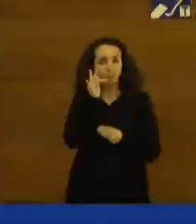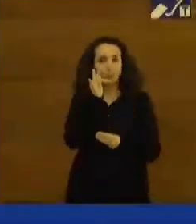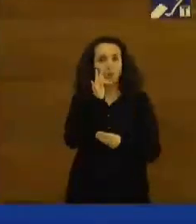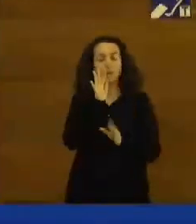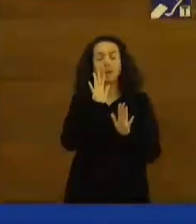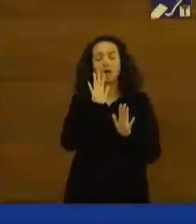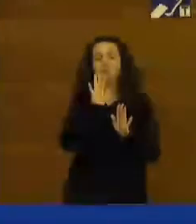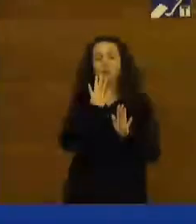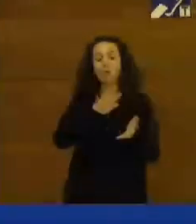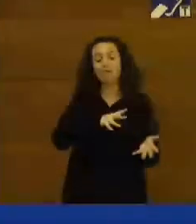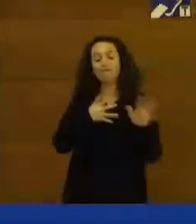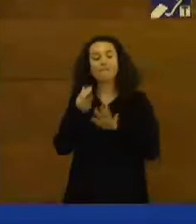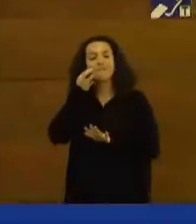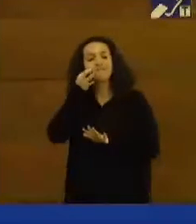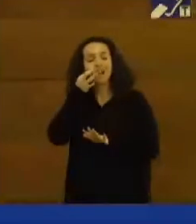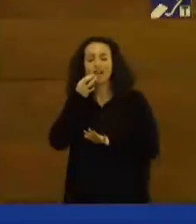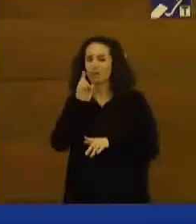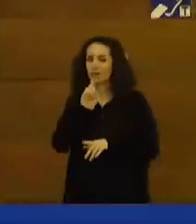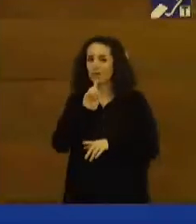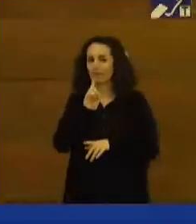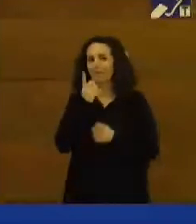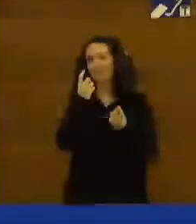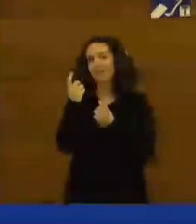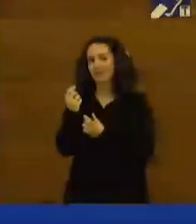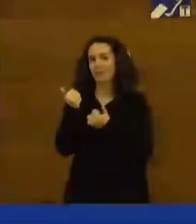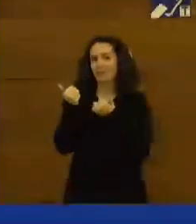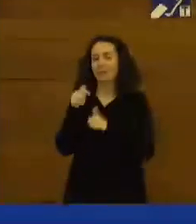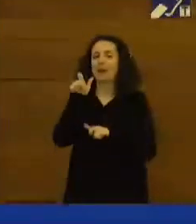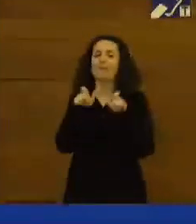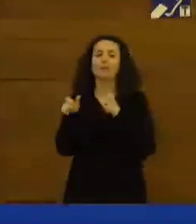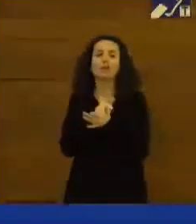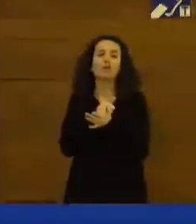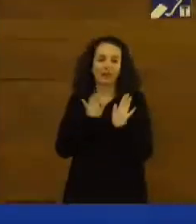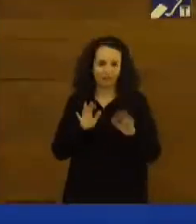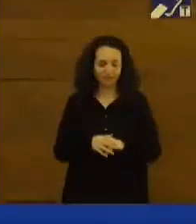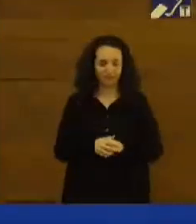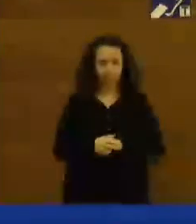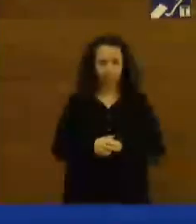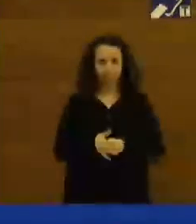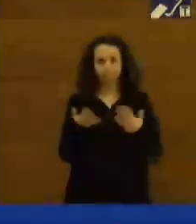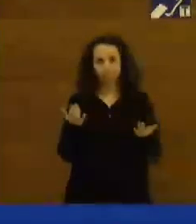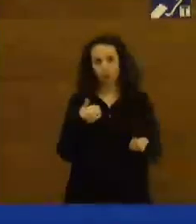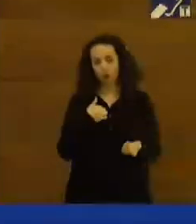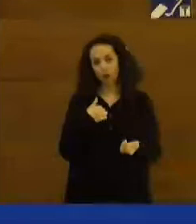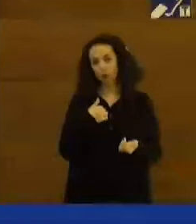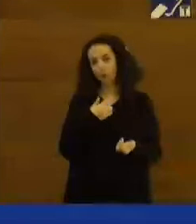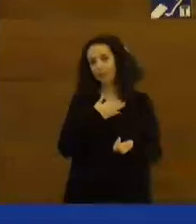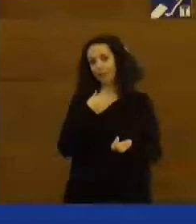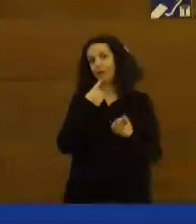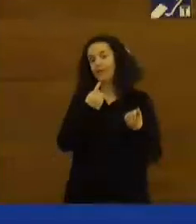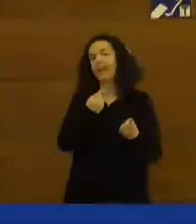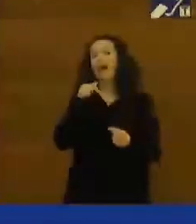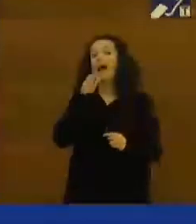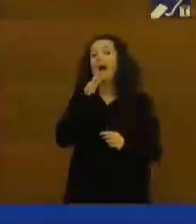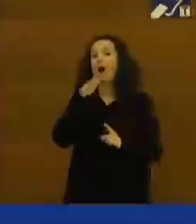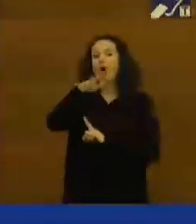traducir en hechos concretos para la gente más vulnerable. Entonces, yo diría un poco en este ecosistema que